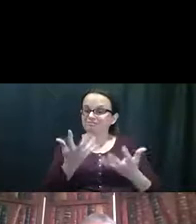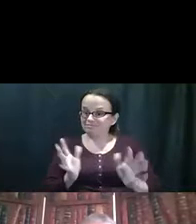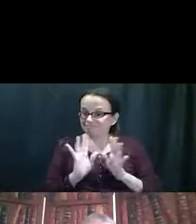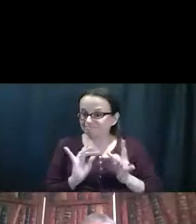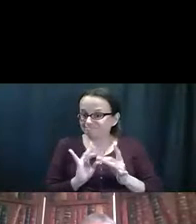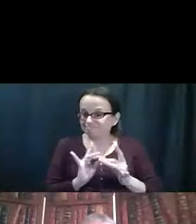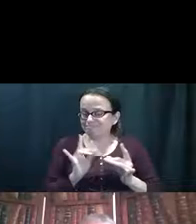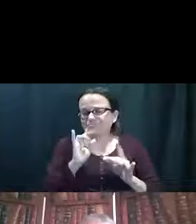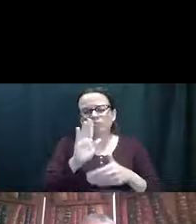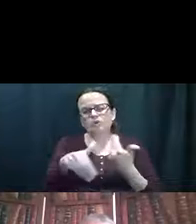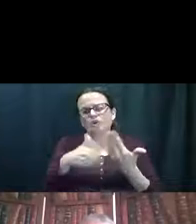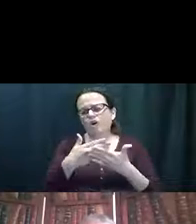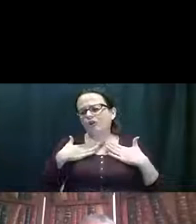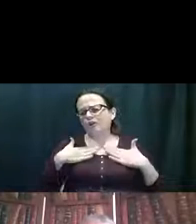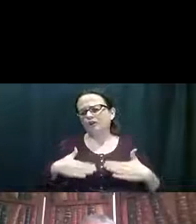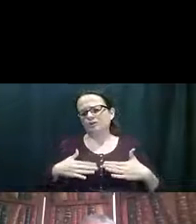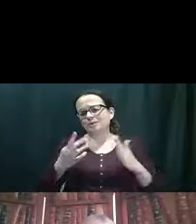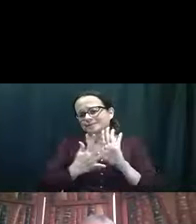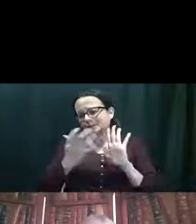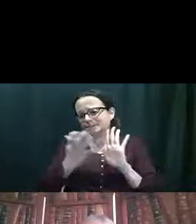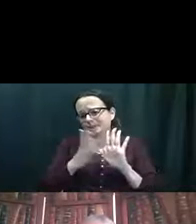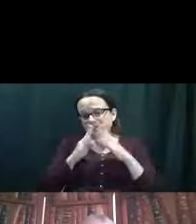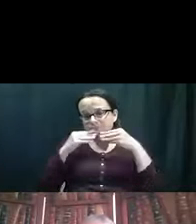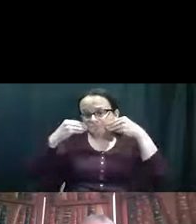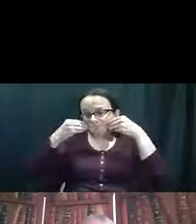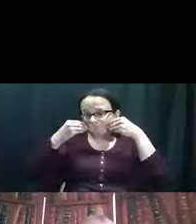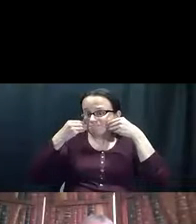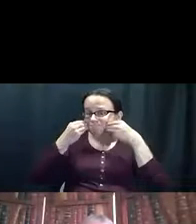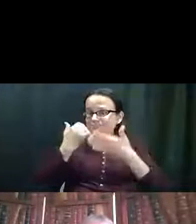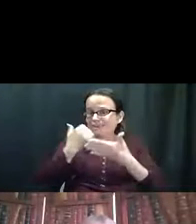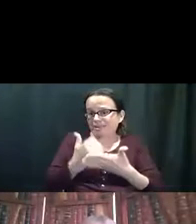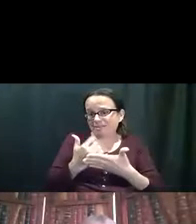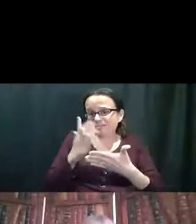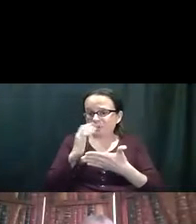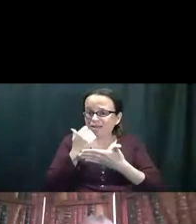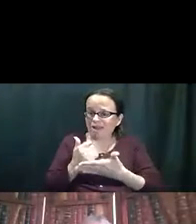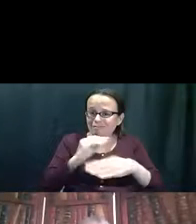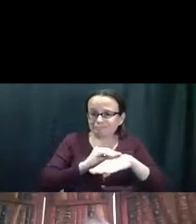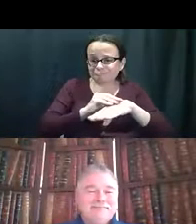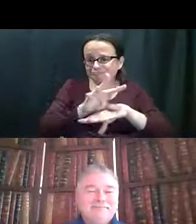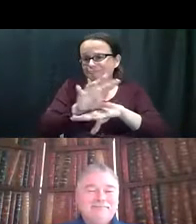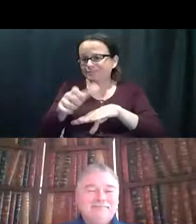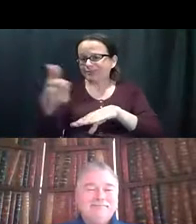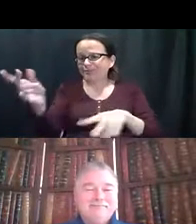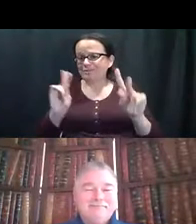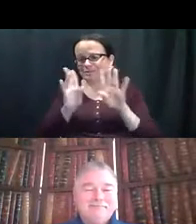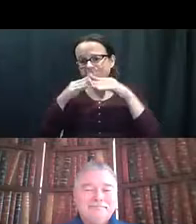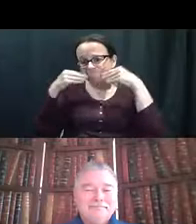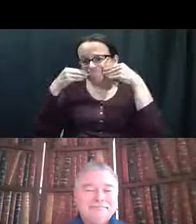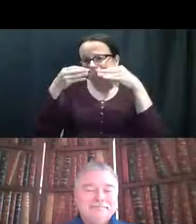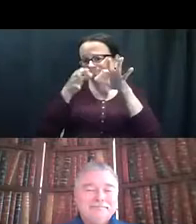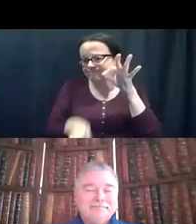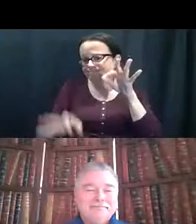En, en conclusión, yo quiero decir, nosotros somos humanos y una sonrisa hace mucho y es